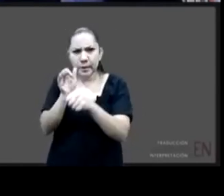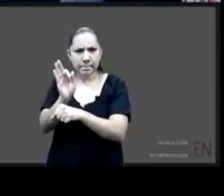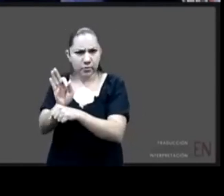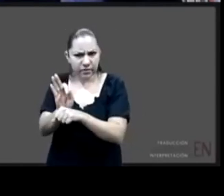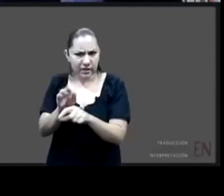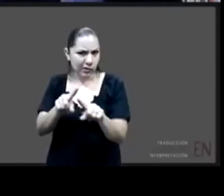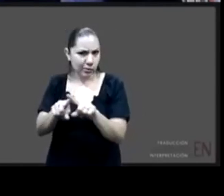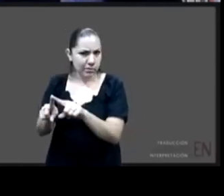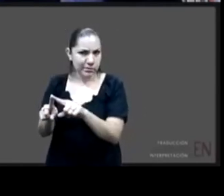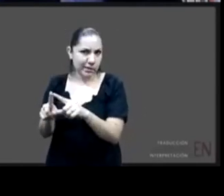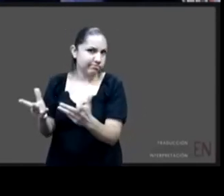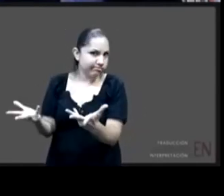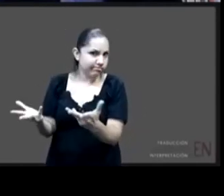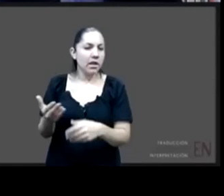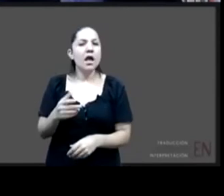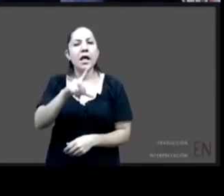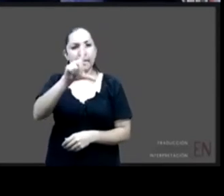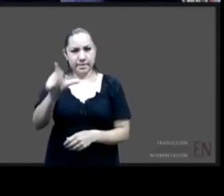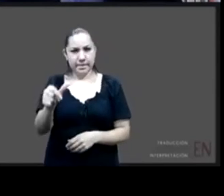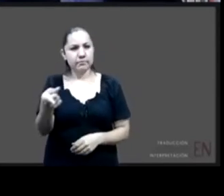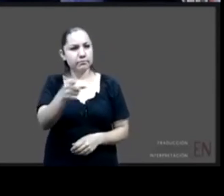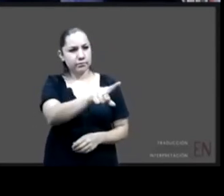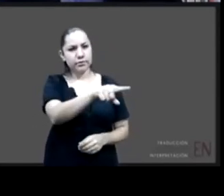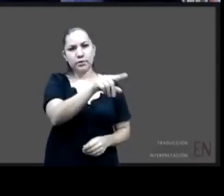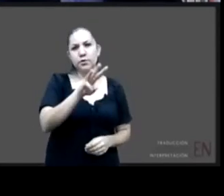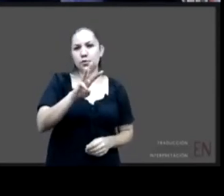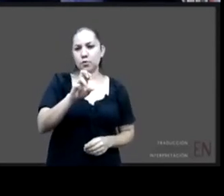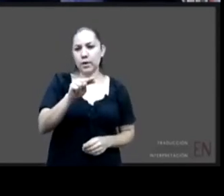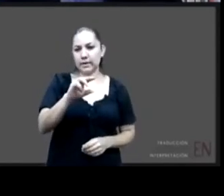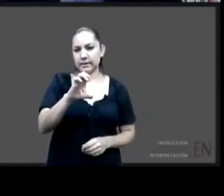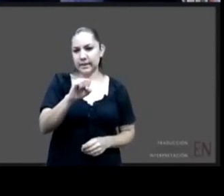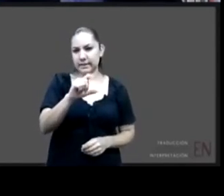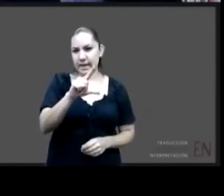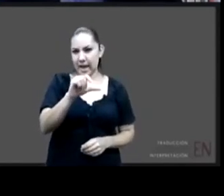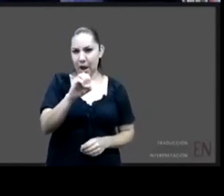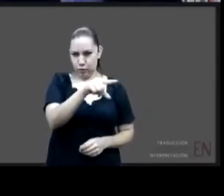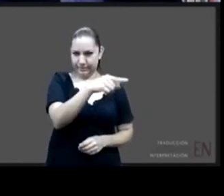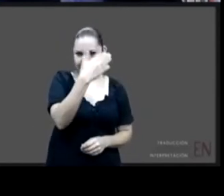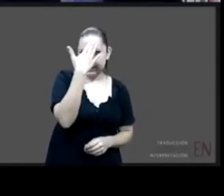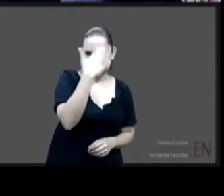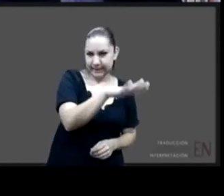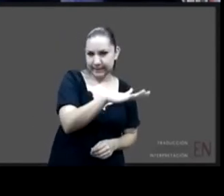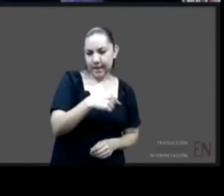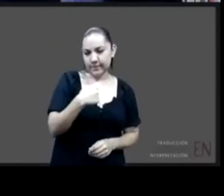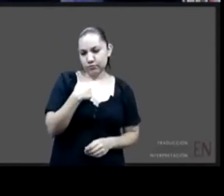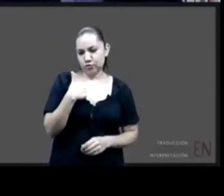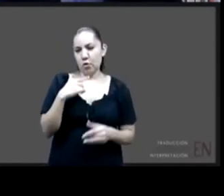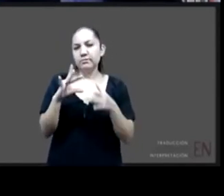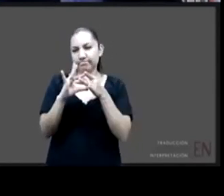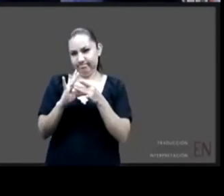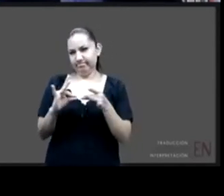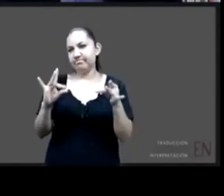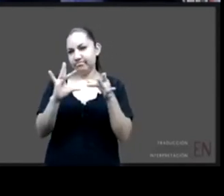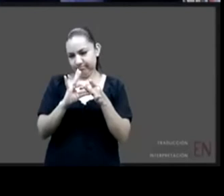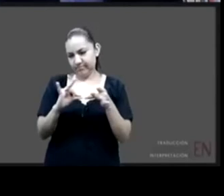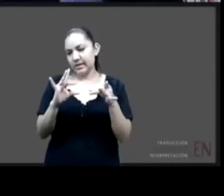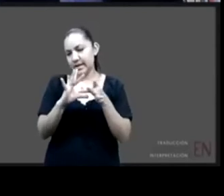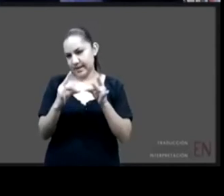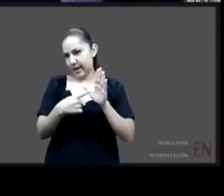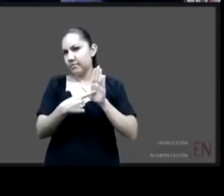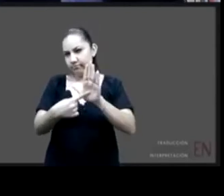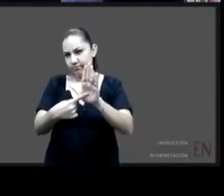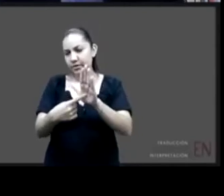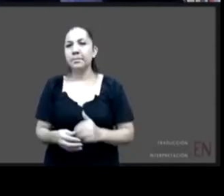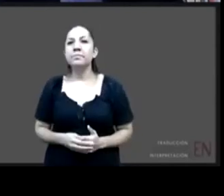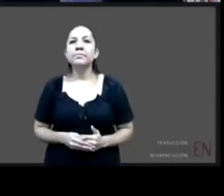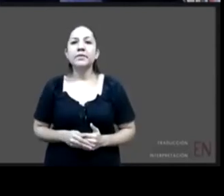va a hablar a continuación no me dejará mentir muchas veces cuando vemos los casos de los niños que